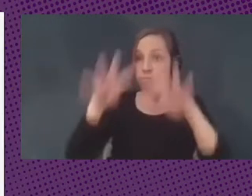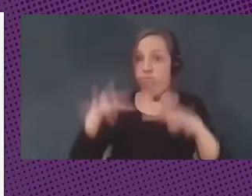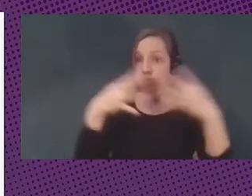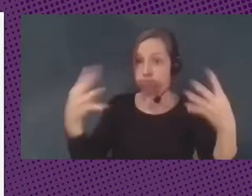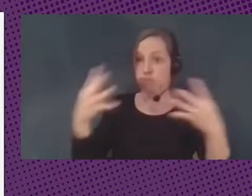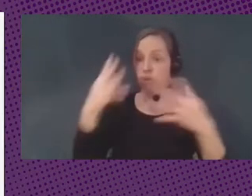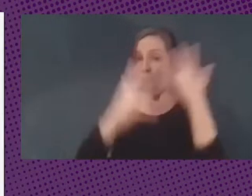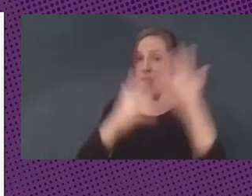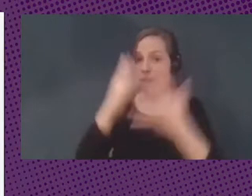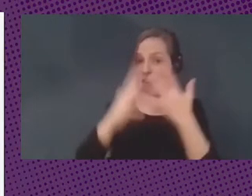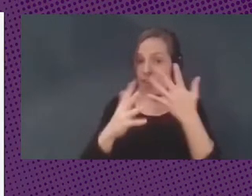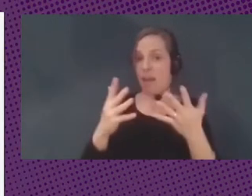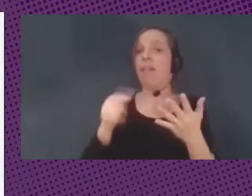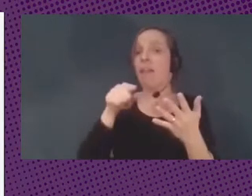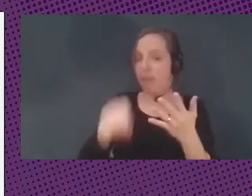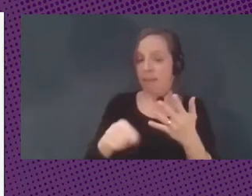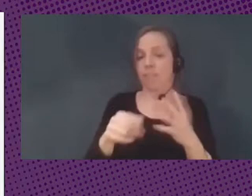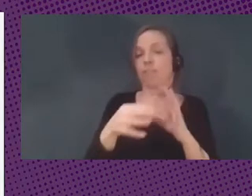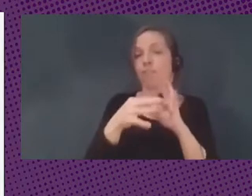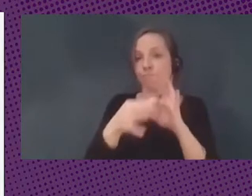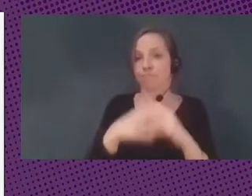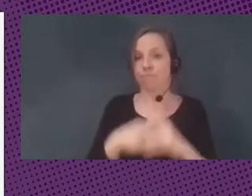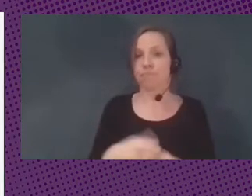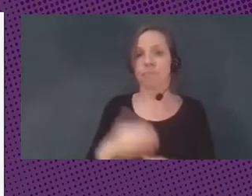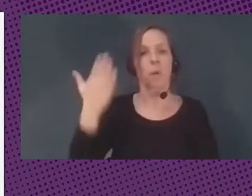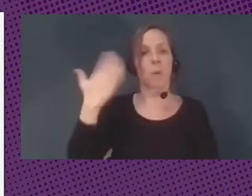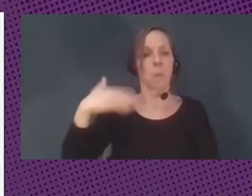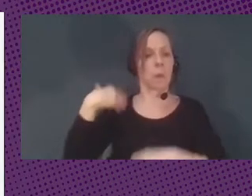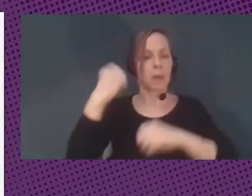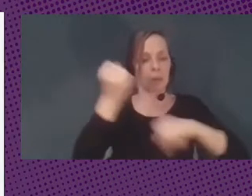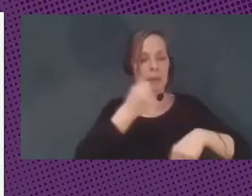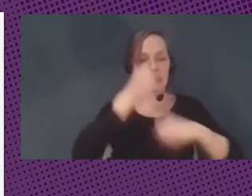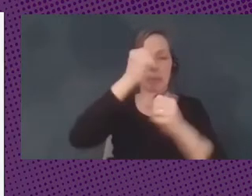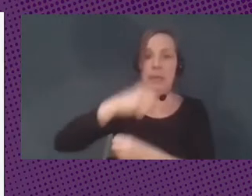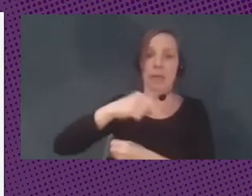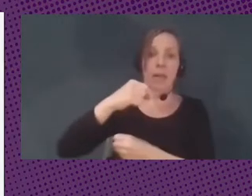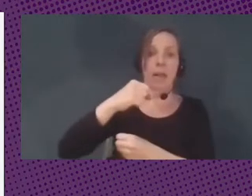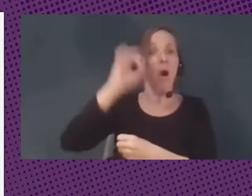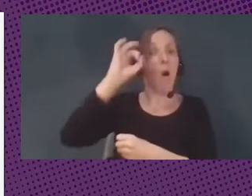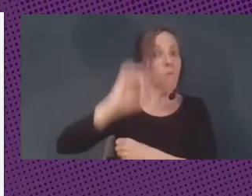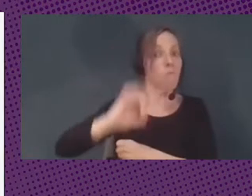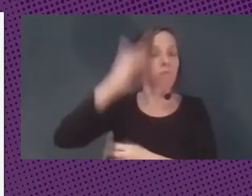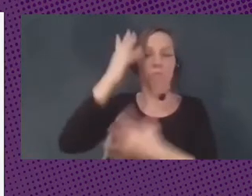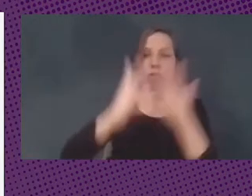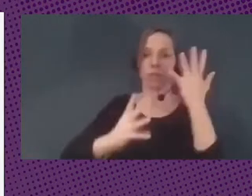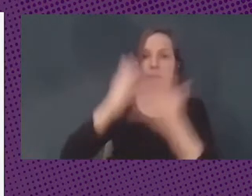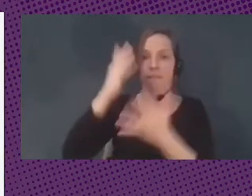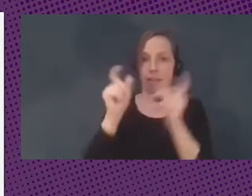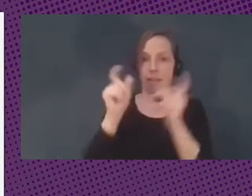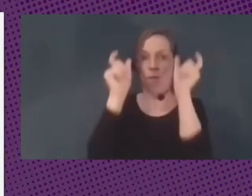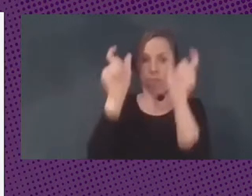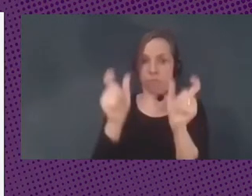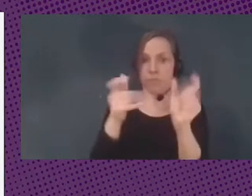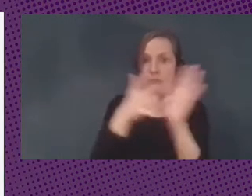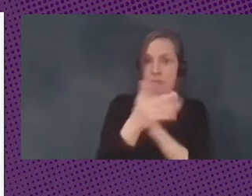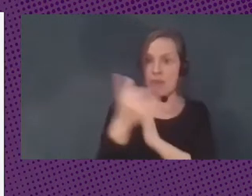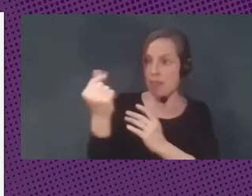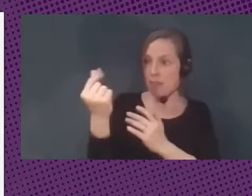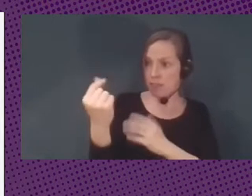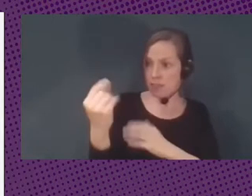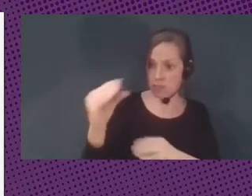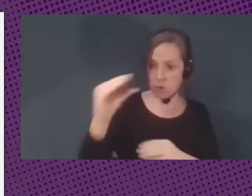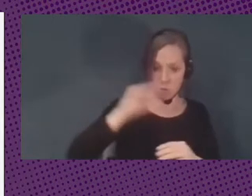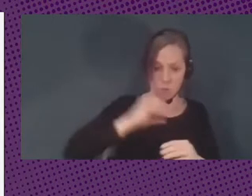Cuando en Venecia se inventaron la contabilidad de partida doble, es decir, recibir un depósito y